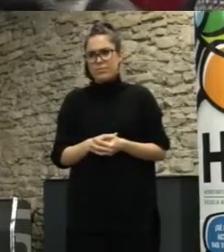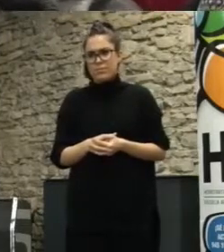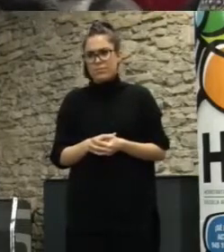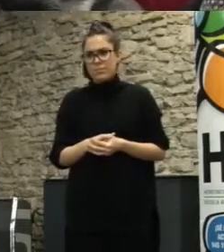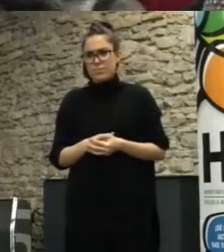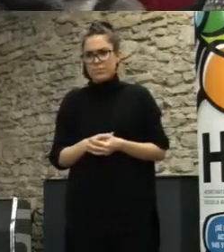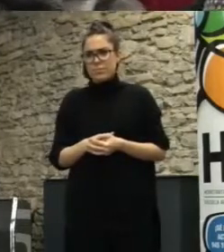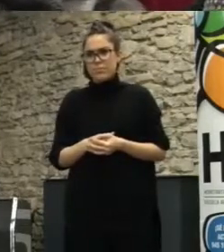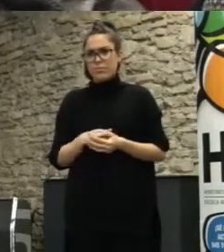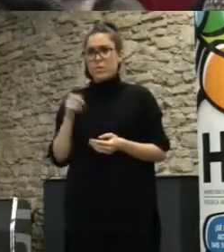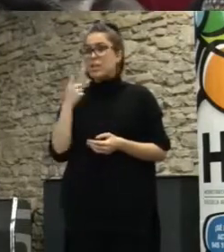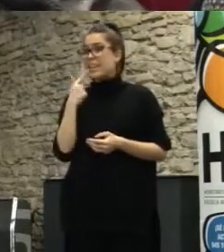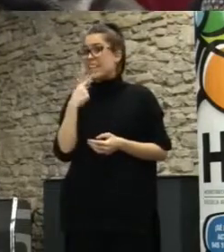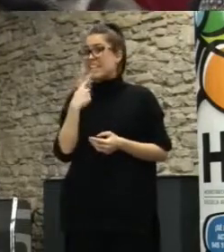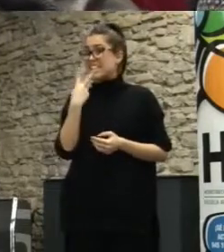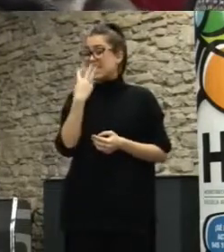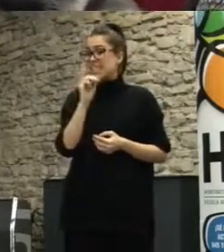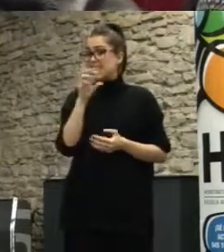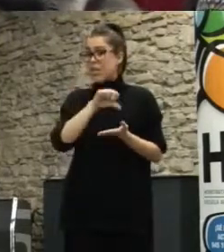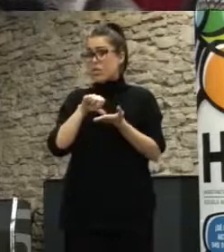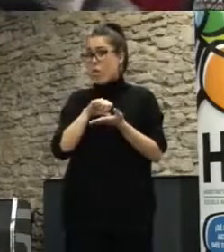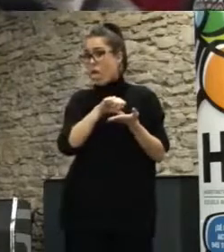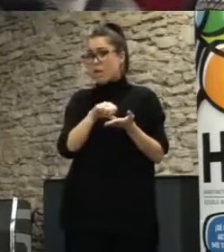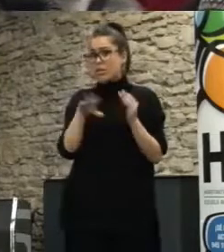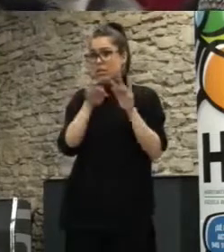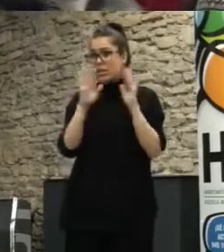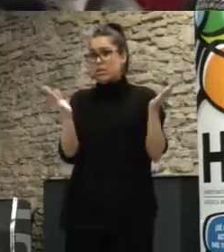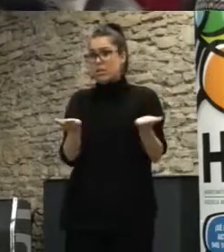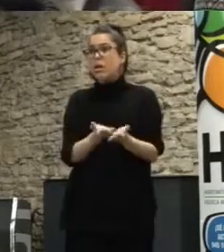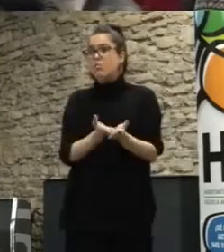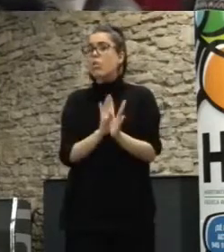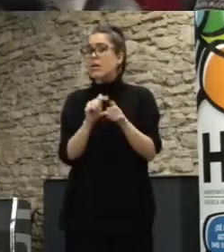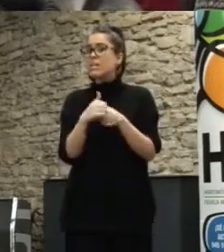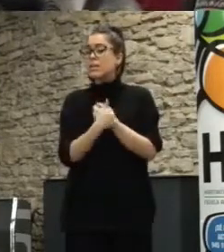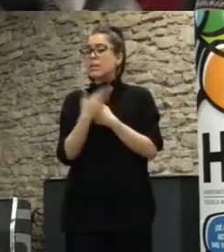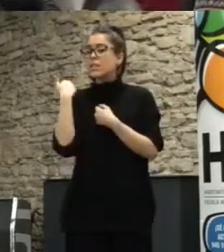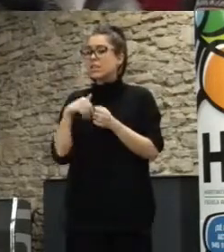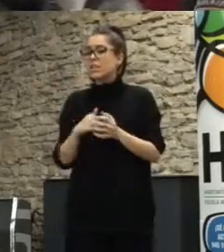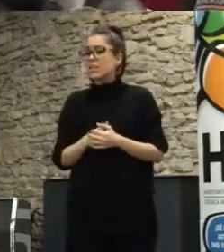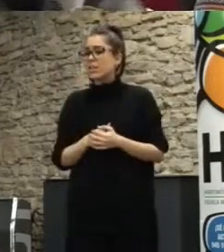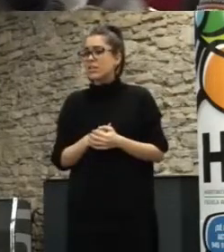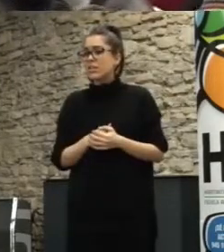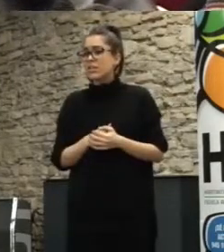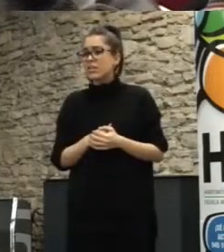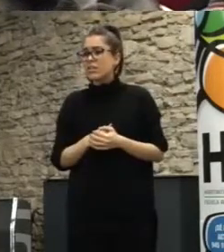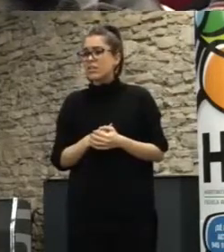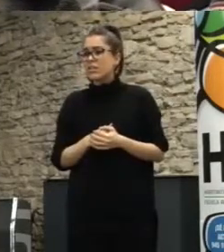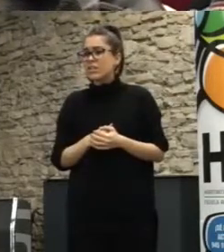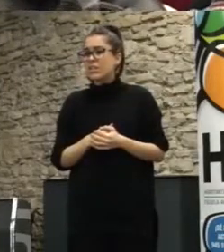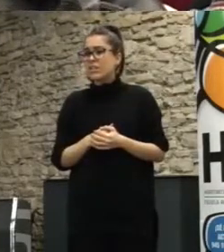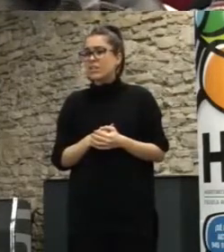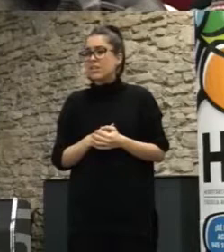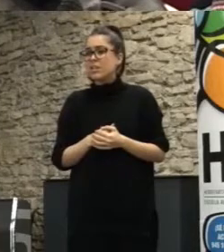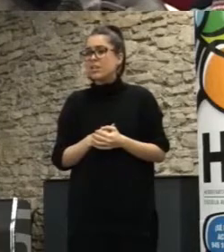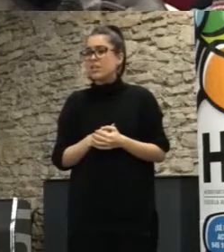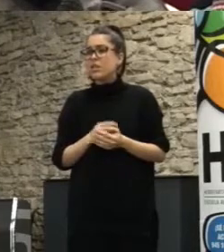usted 30 ciudades del mundo que estarían más o menos implicados bueno y para si habéis